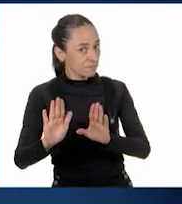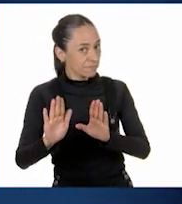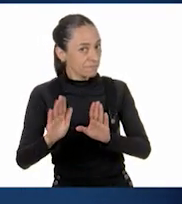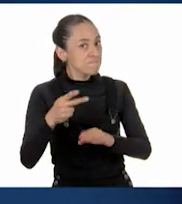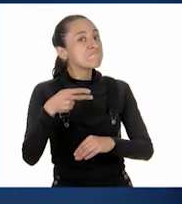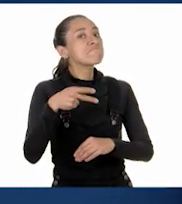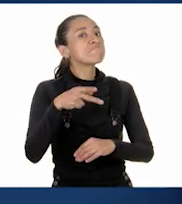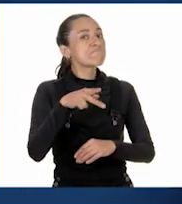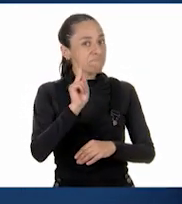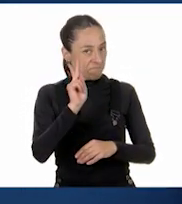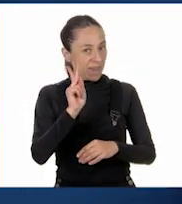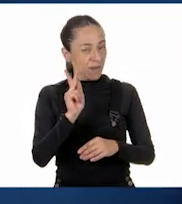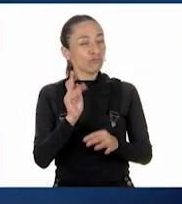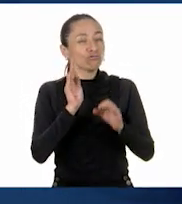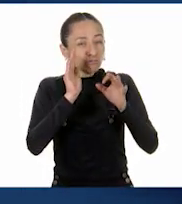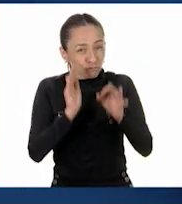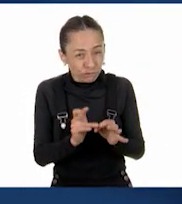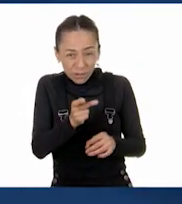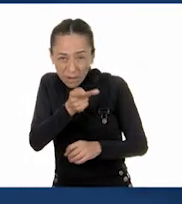exactamente la pregunta.